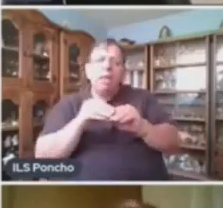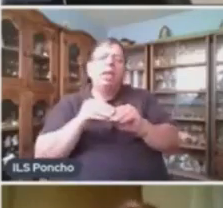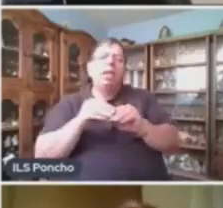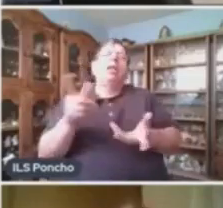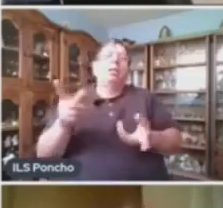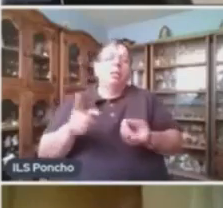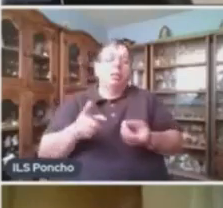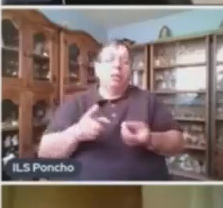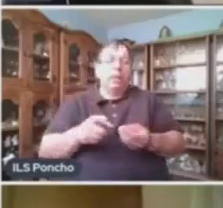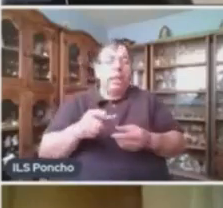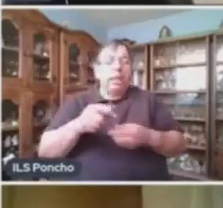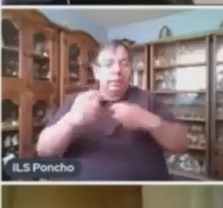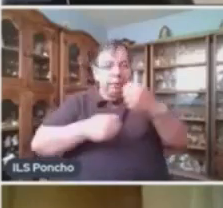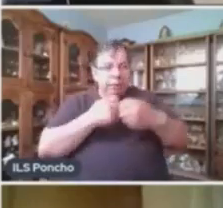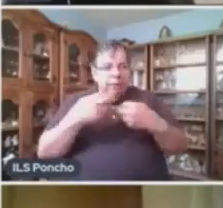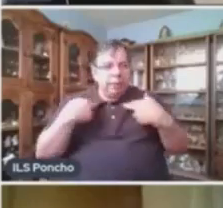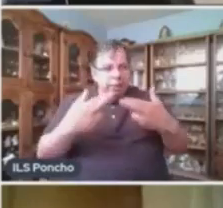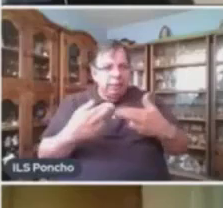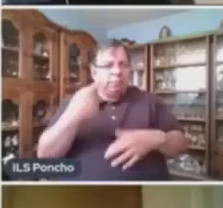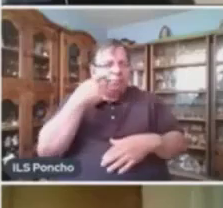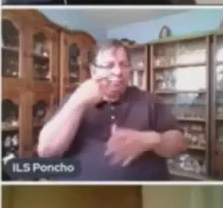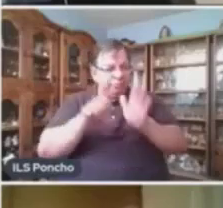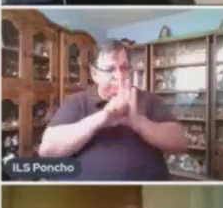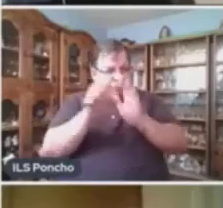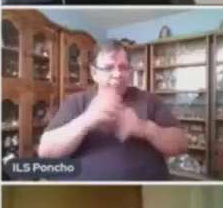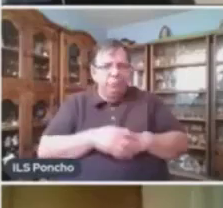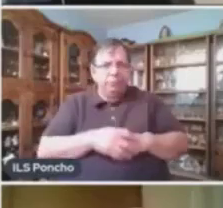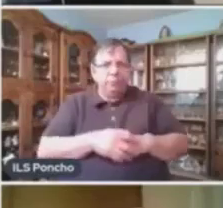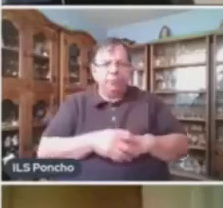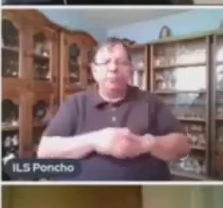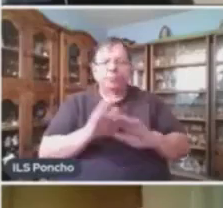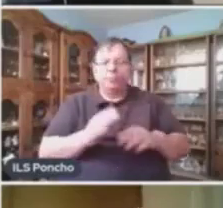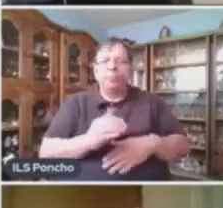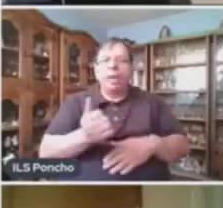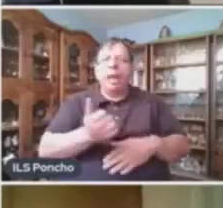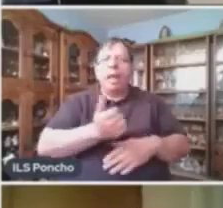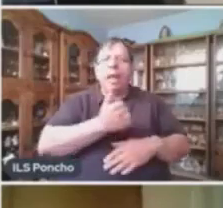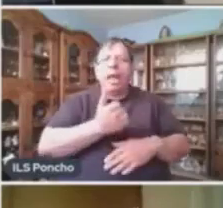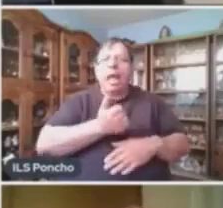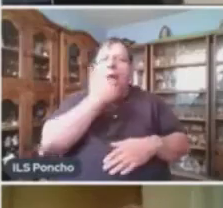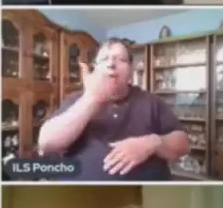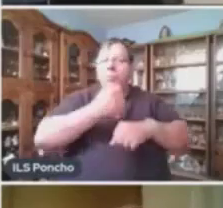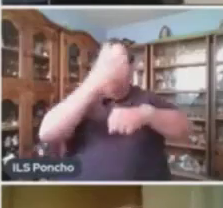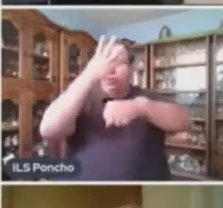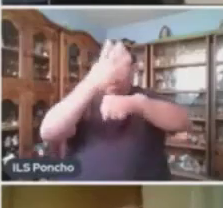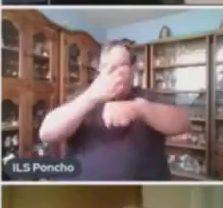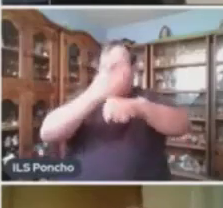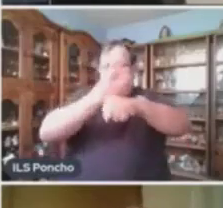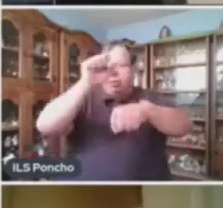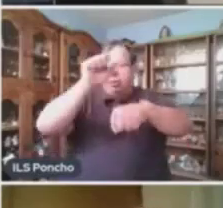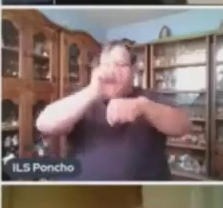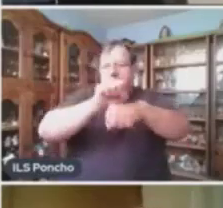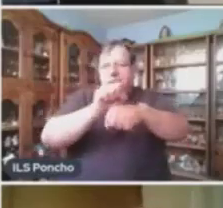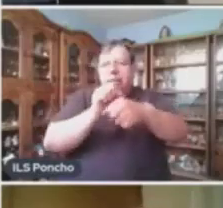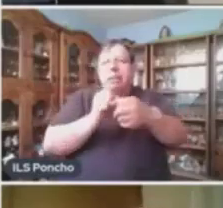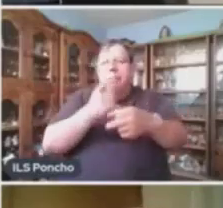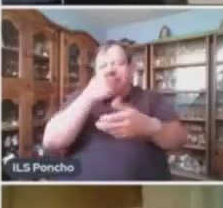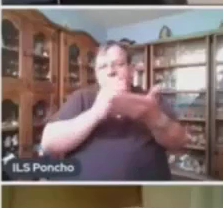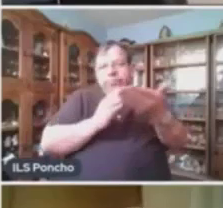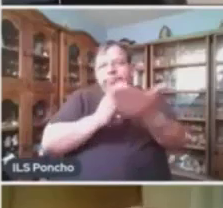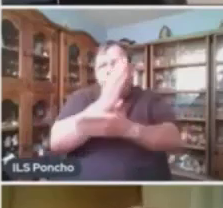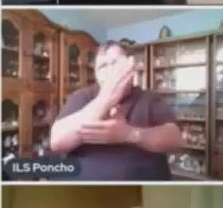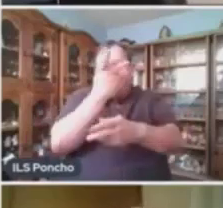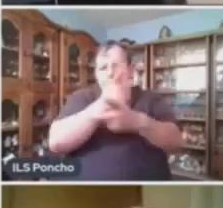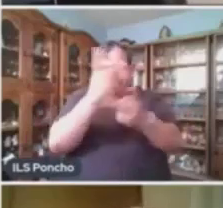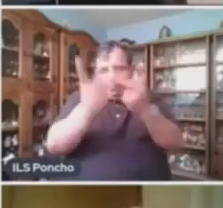Vamos a ver otro ejemplo Los alumnos de tercero de secundaria Estudian para ingresar a la prepa En